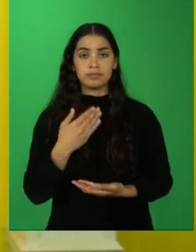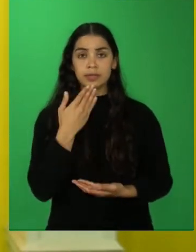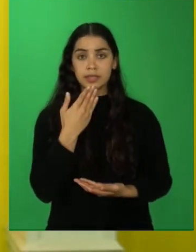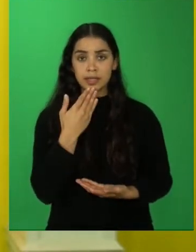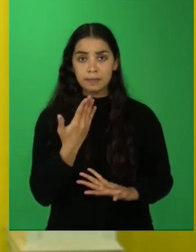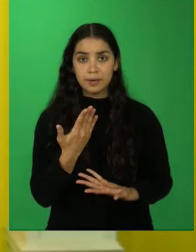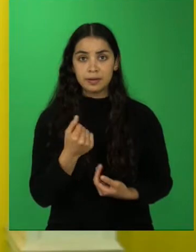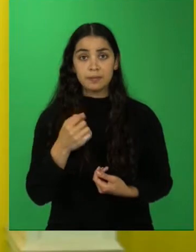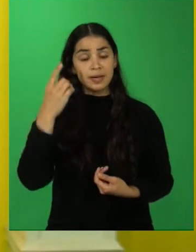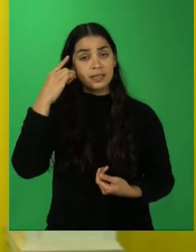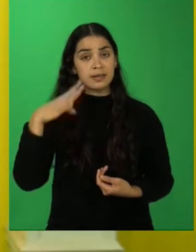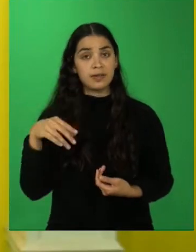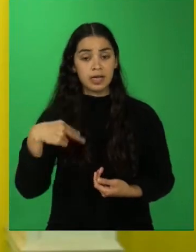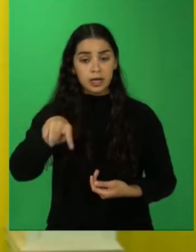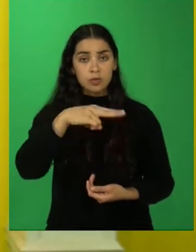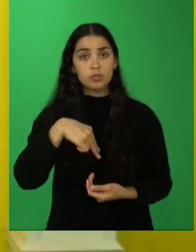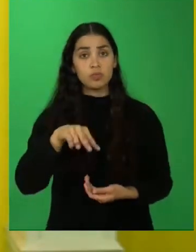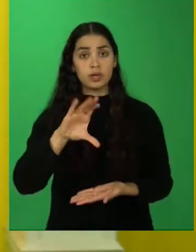nuestro país?